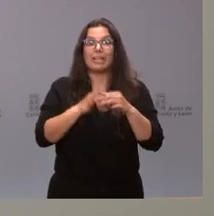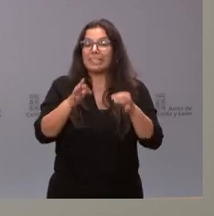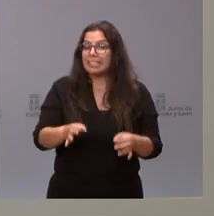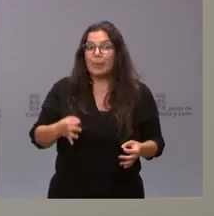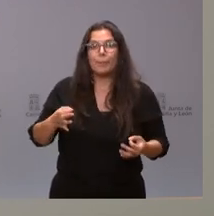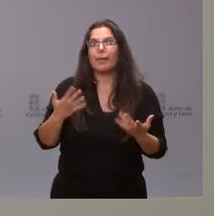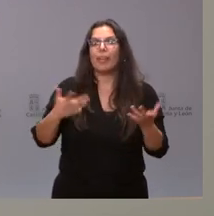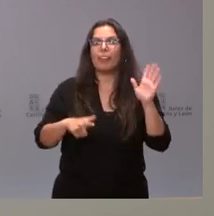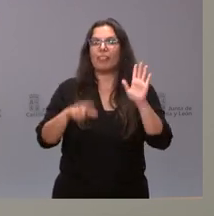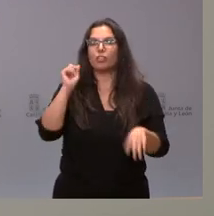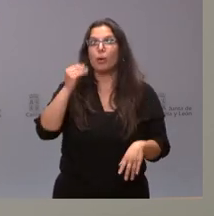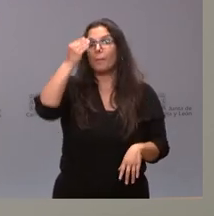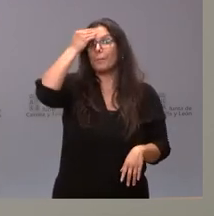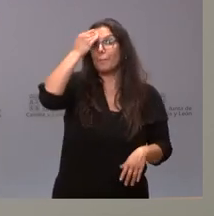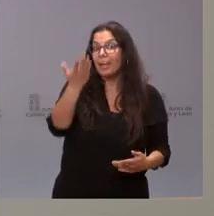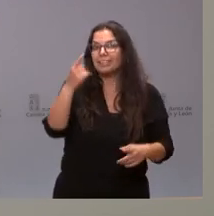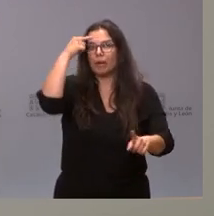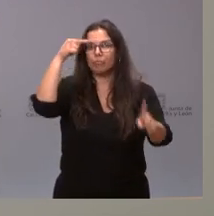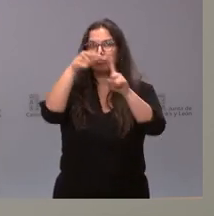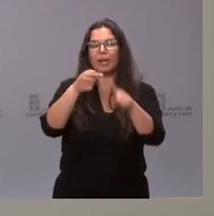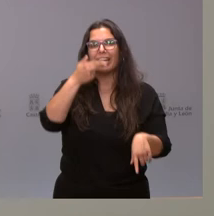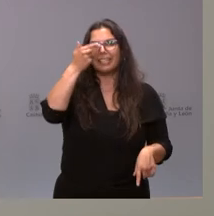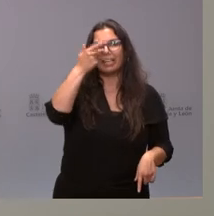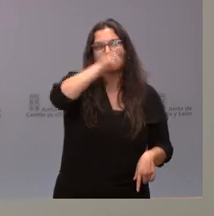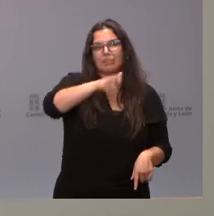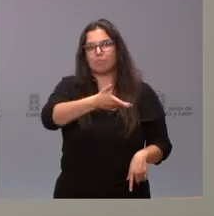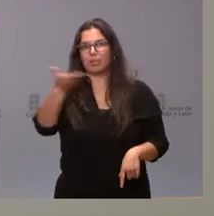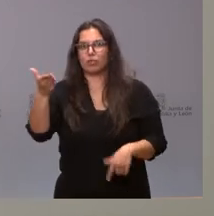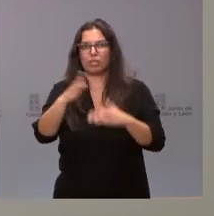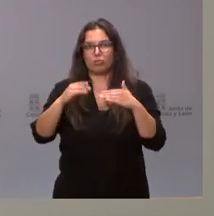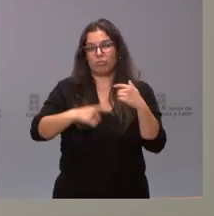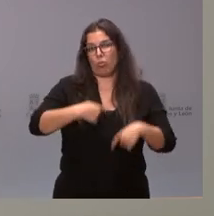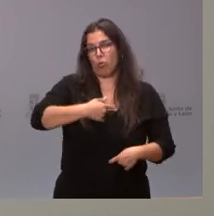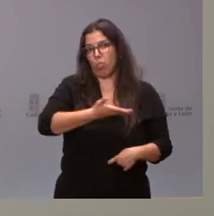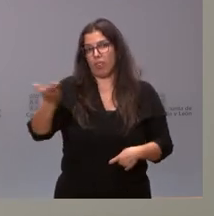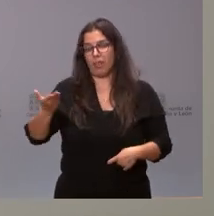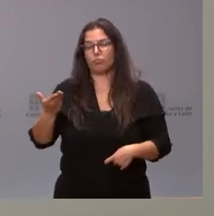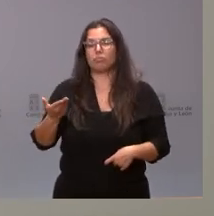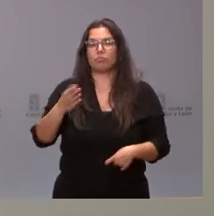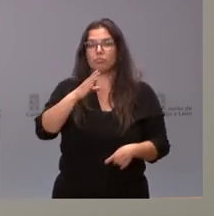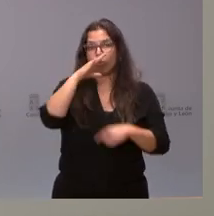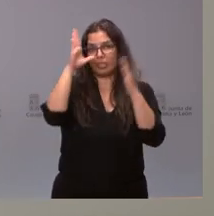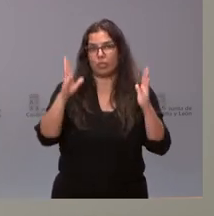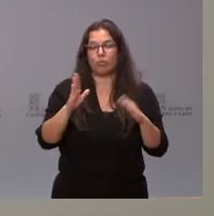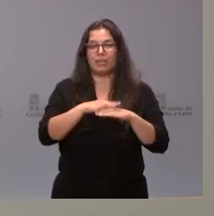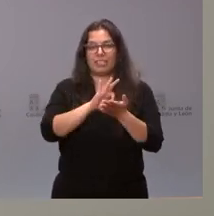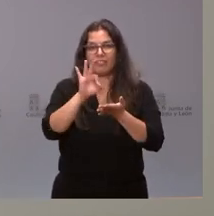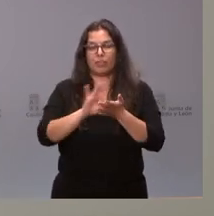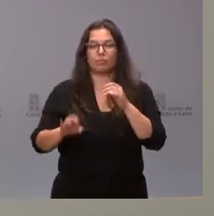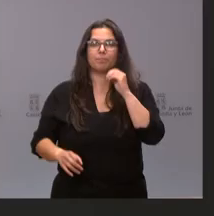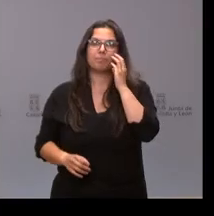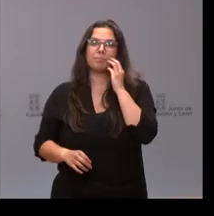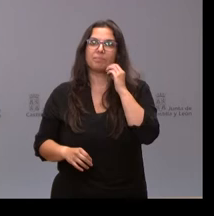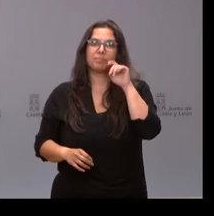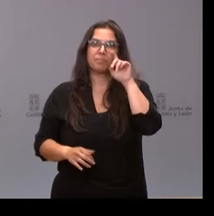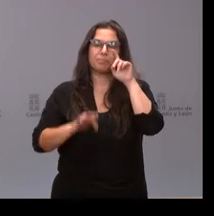las decisiones pensando en el interés del usuario, en el interés de ciudadanos que recibe la atención para este servicio. Cerramos